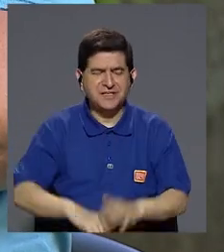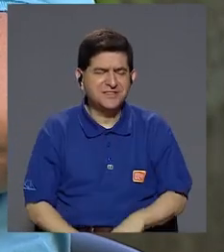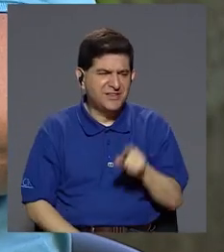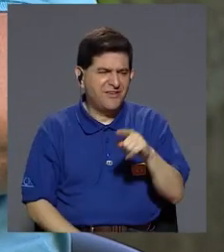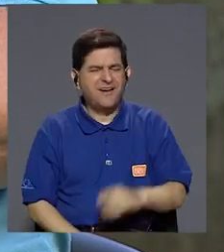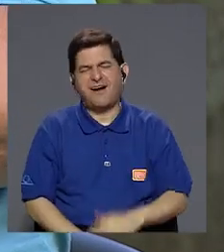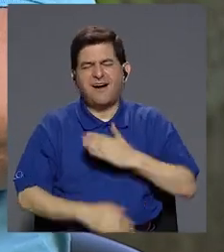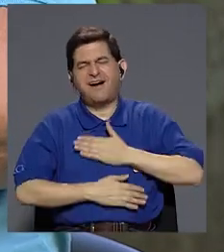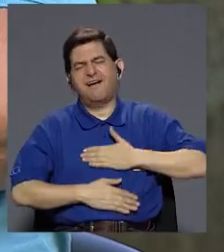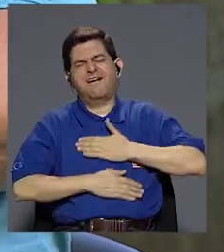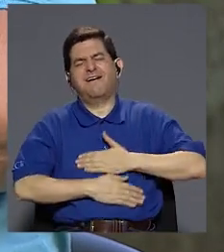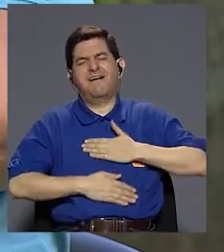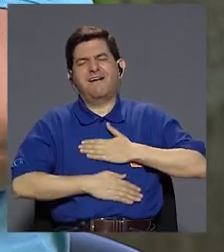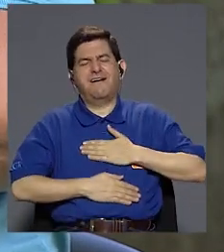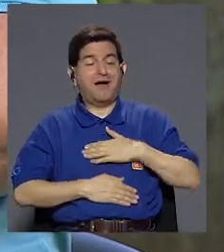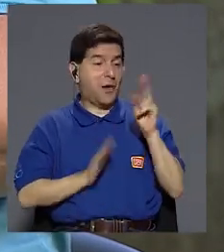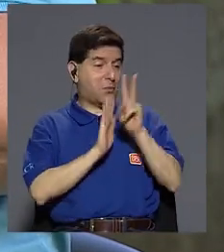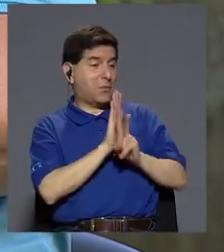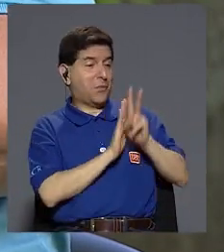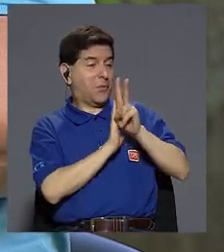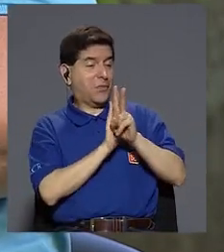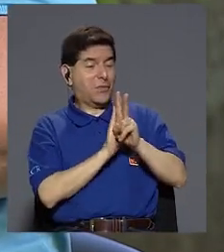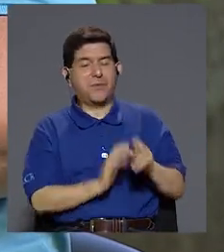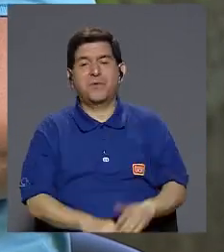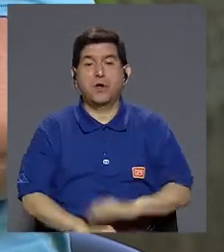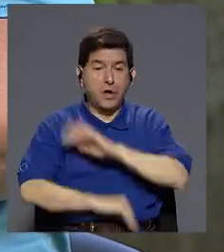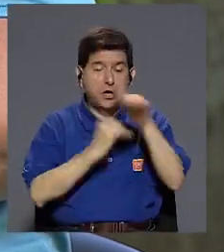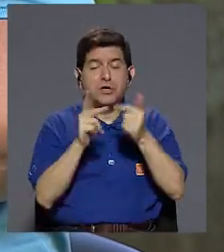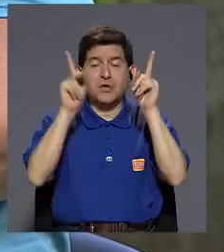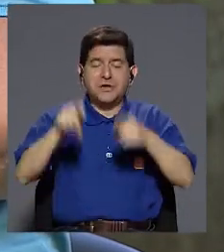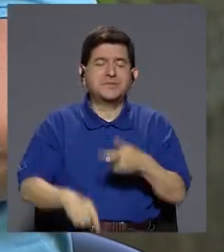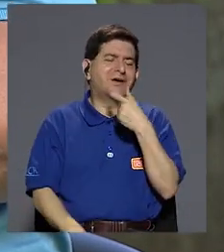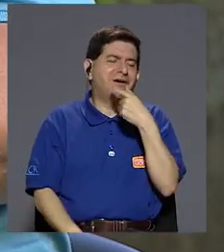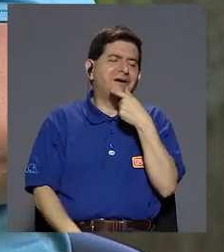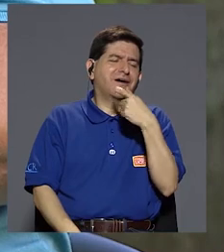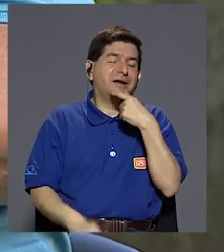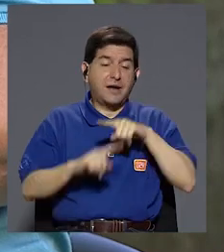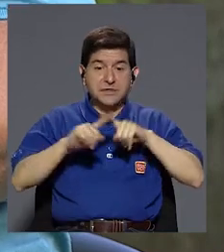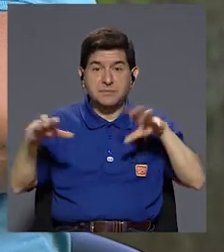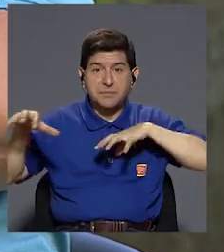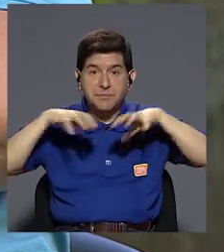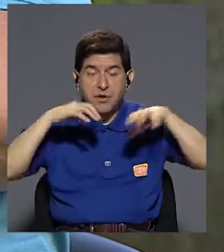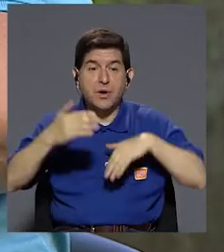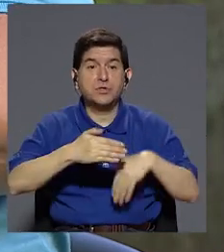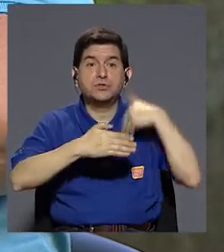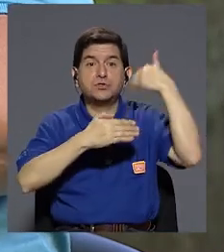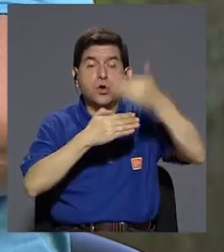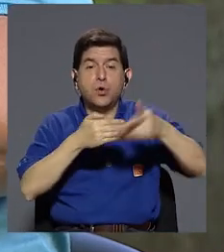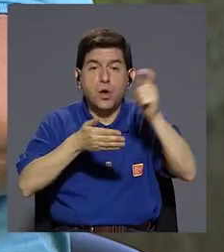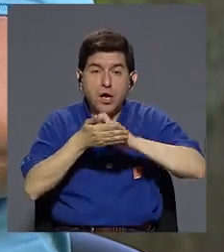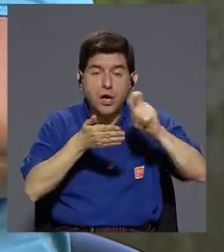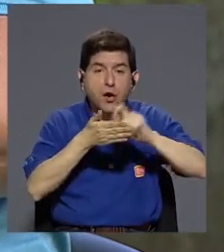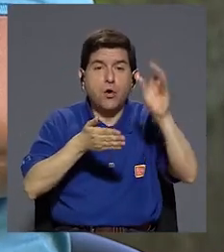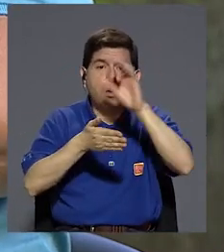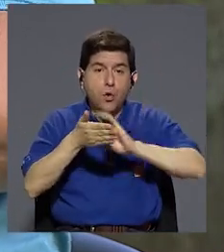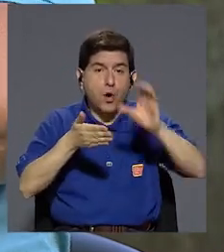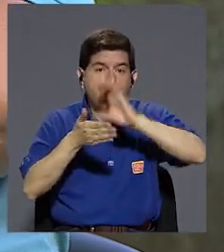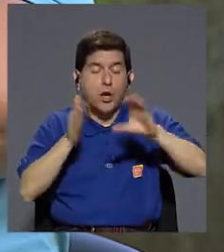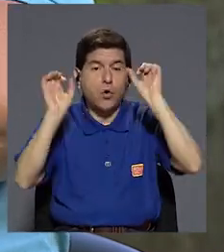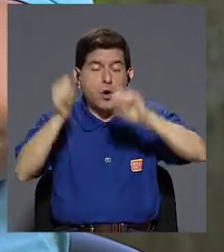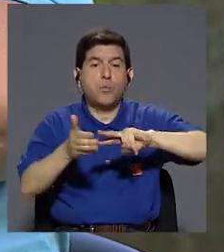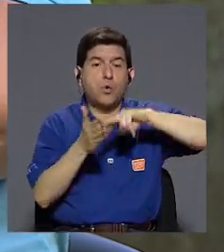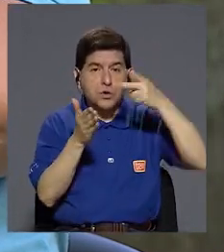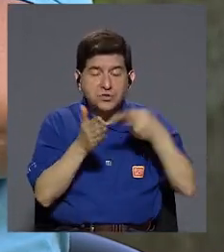causa gracia y le toman un video y lo suben y todo el mundo se ríe en ese momento, pero esa acción más adelante en la escuela o en el colegio le puede